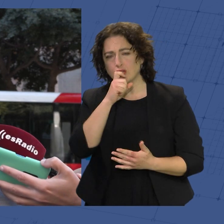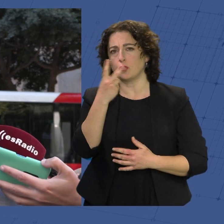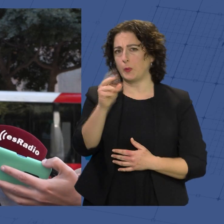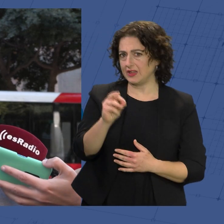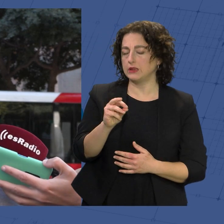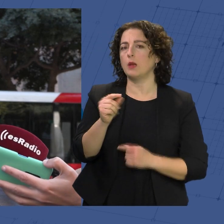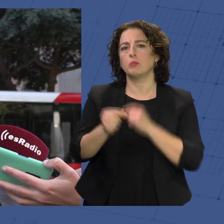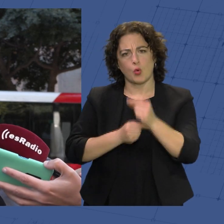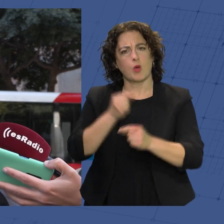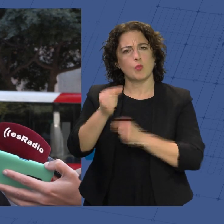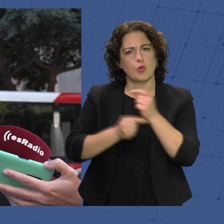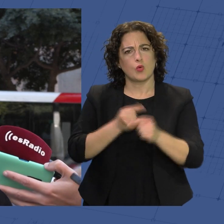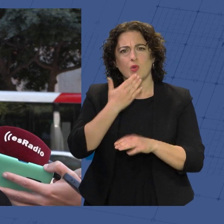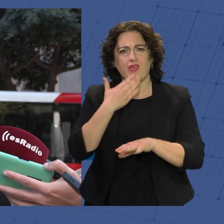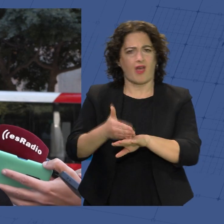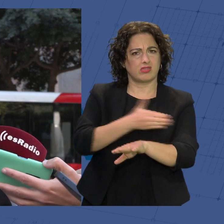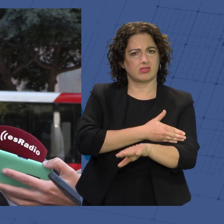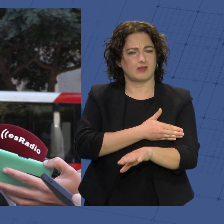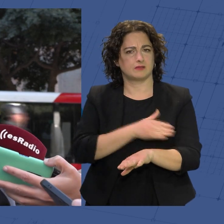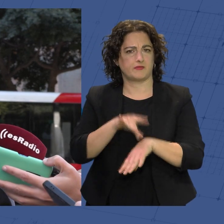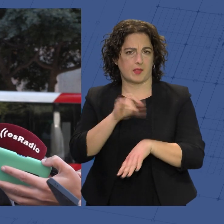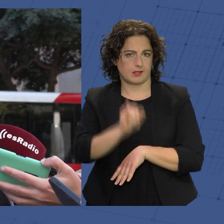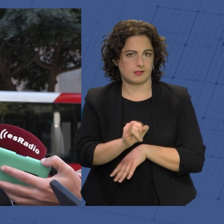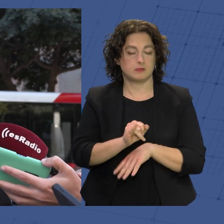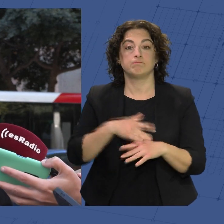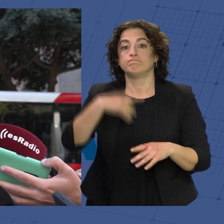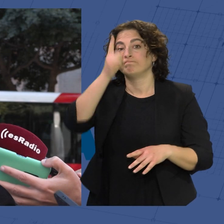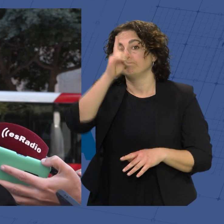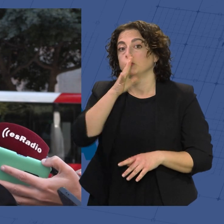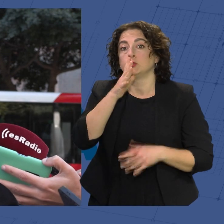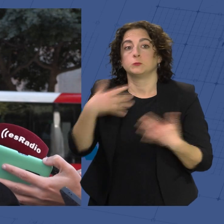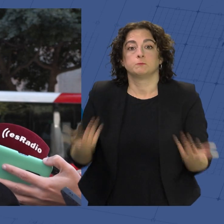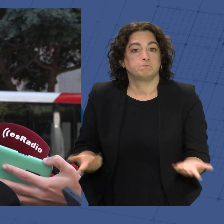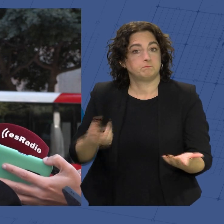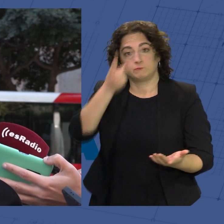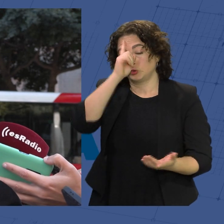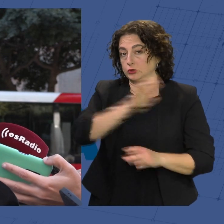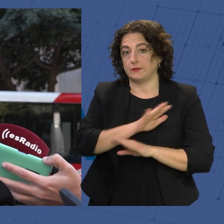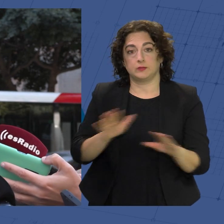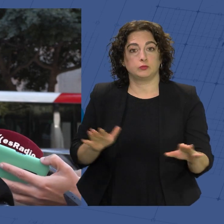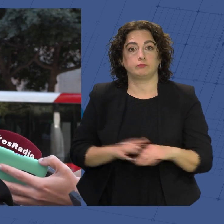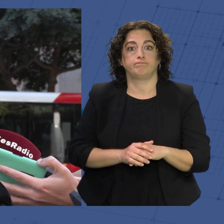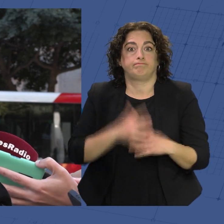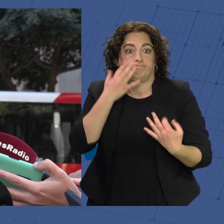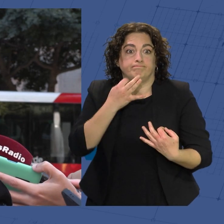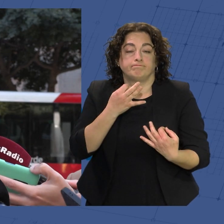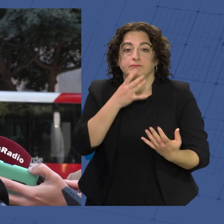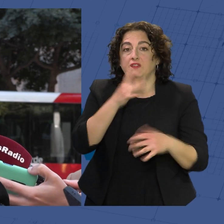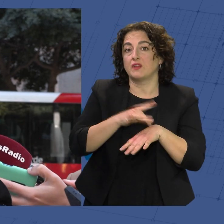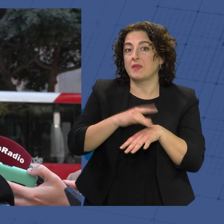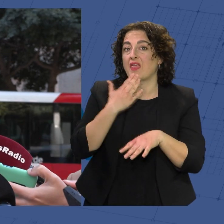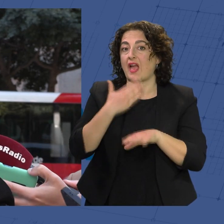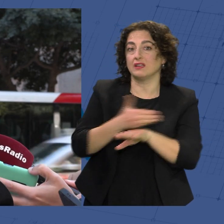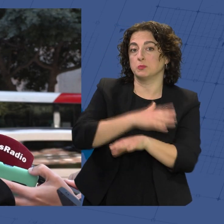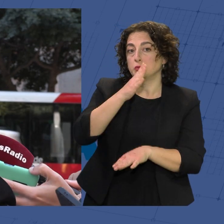cada vez se van adelantando las edades. No sabemos por qué está este cambio en la enfermedad, en las edades.